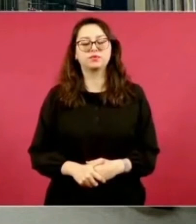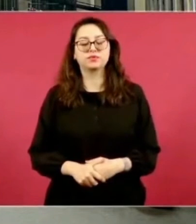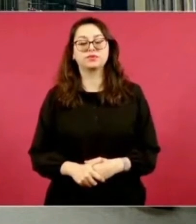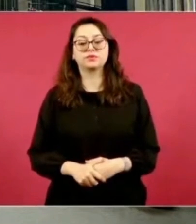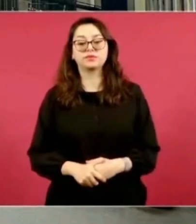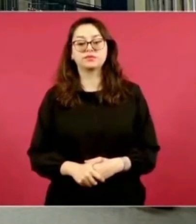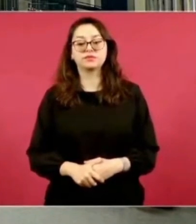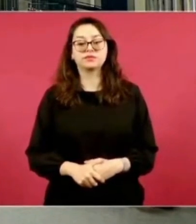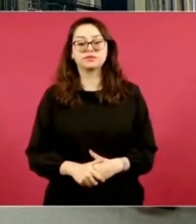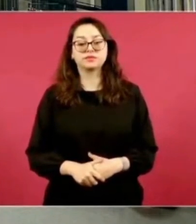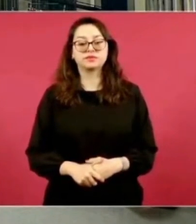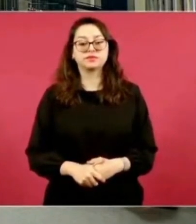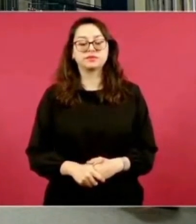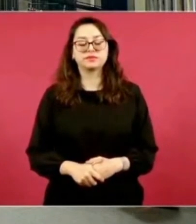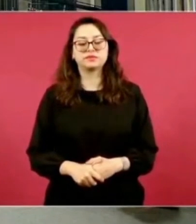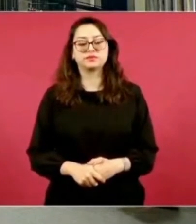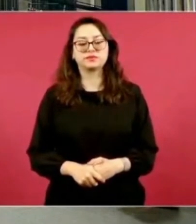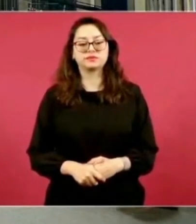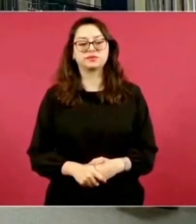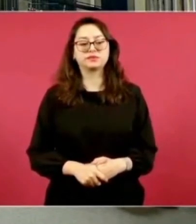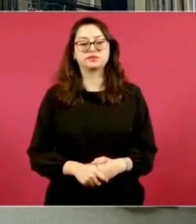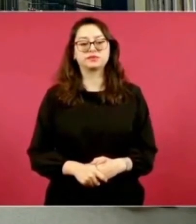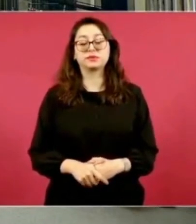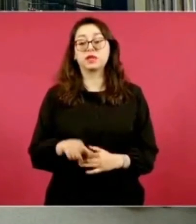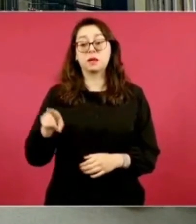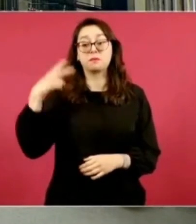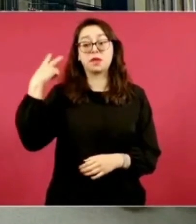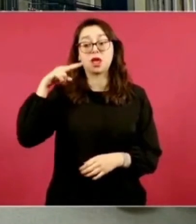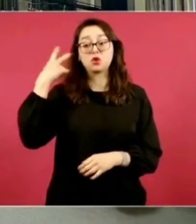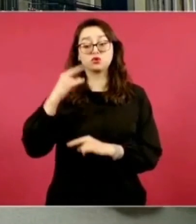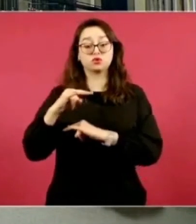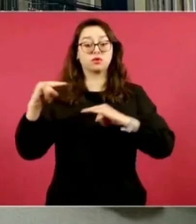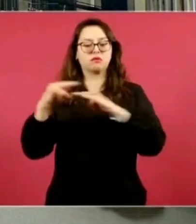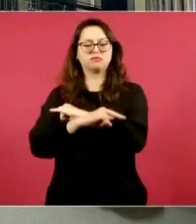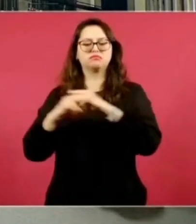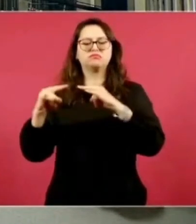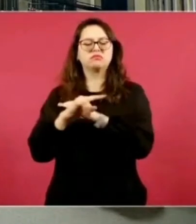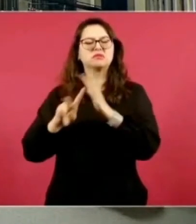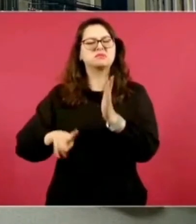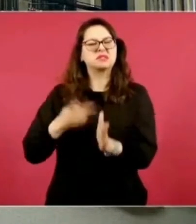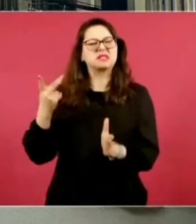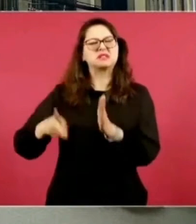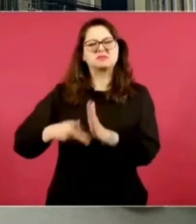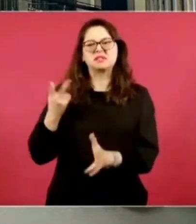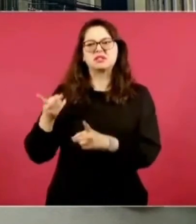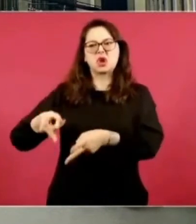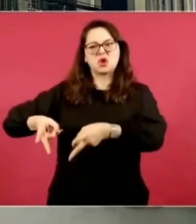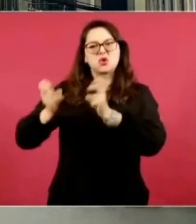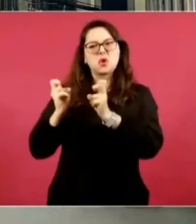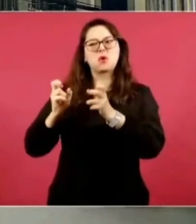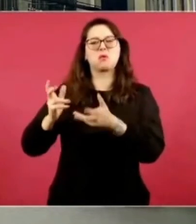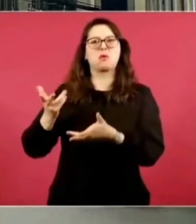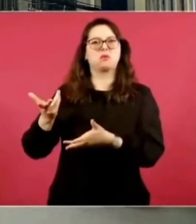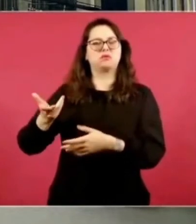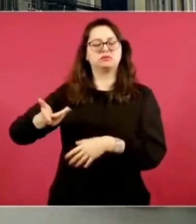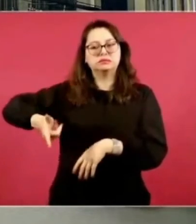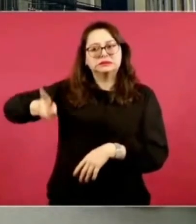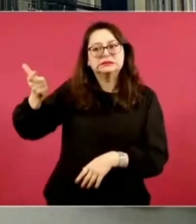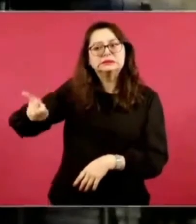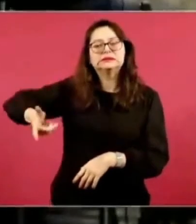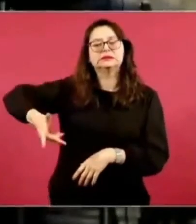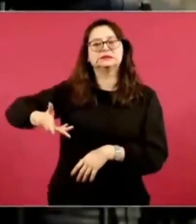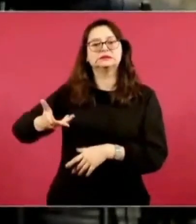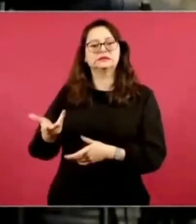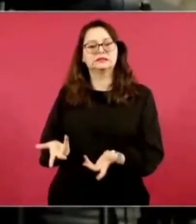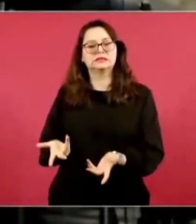reportado numerosos asaltos en carreteras de Veracruz. Algunas zonas donde los automovilistas fueron víctimas de los robos